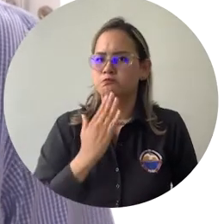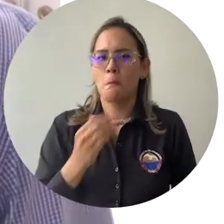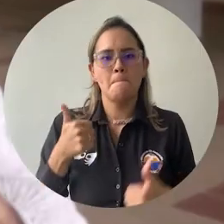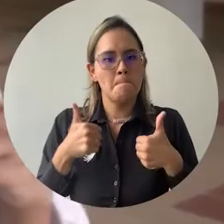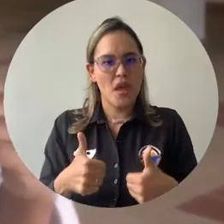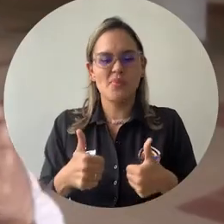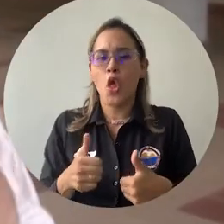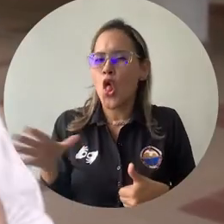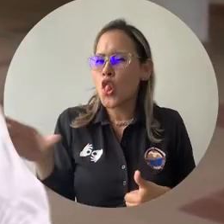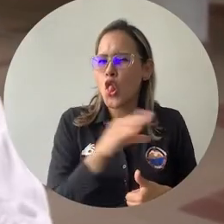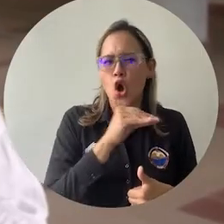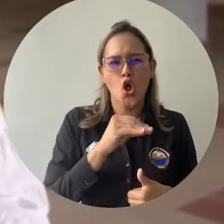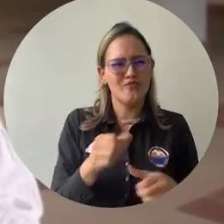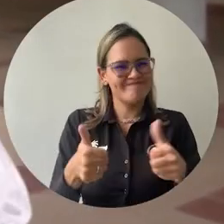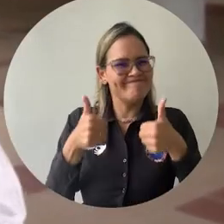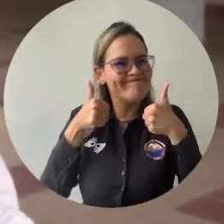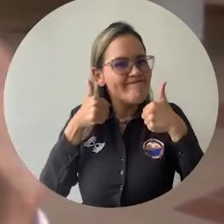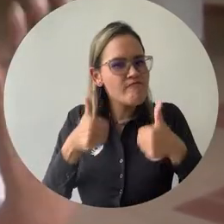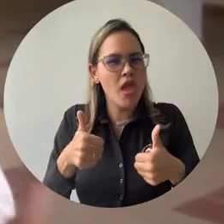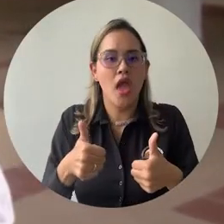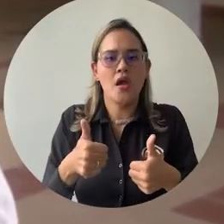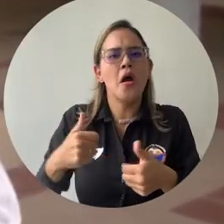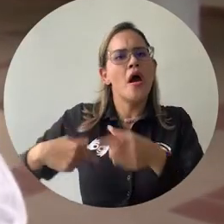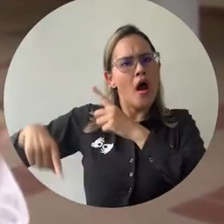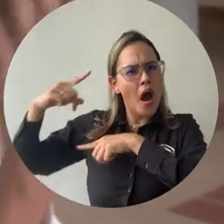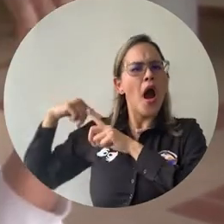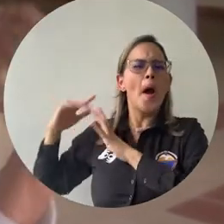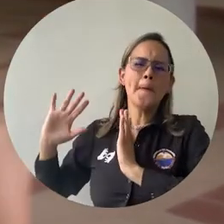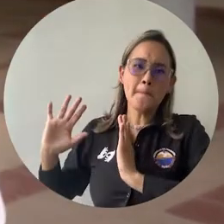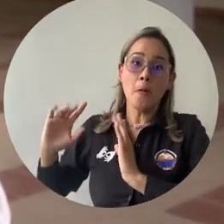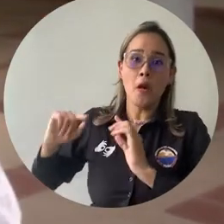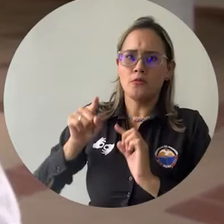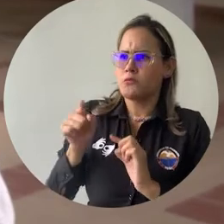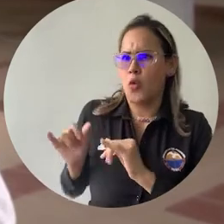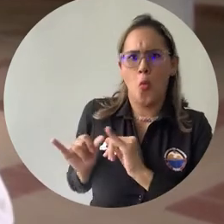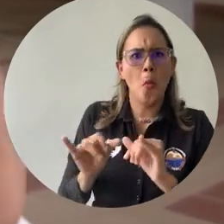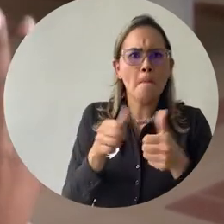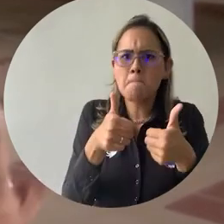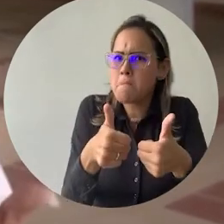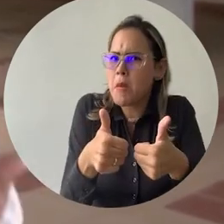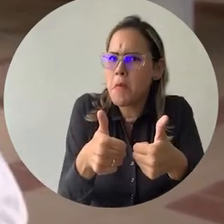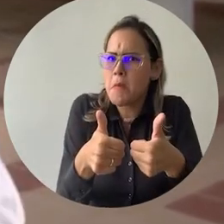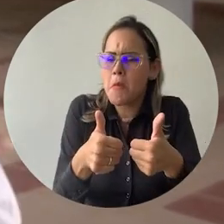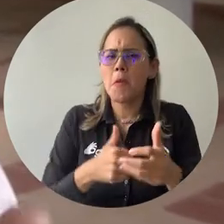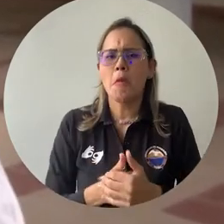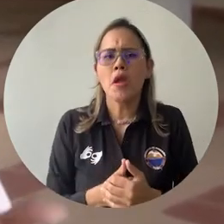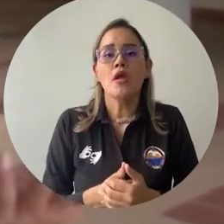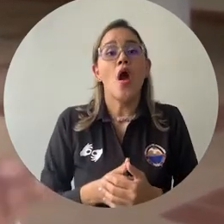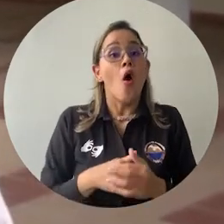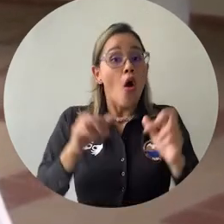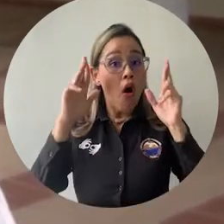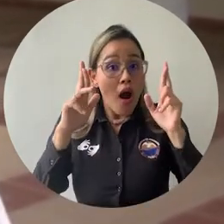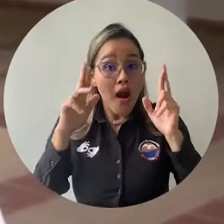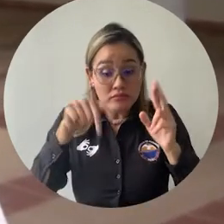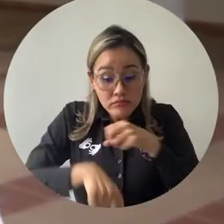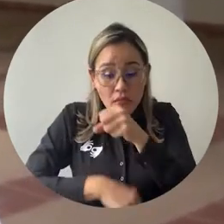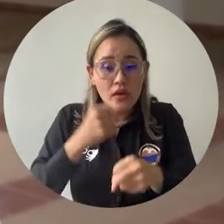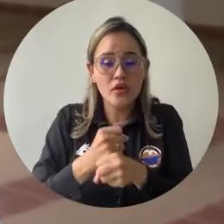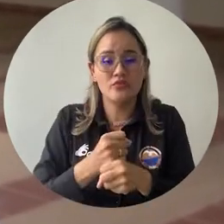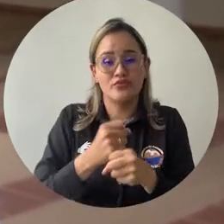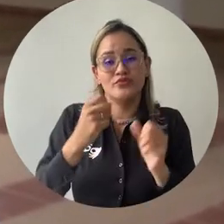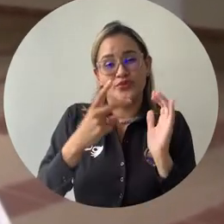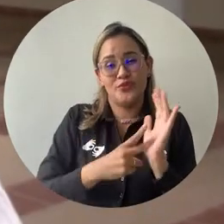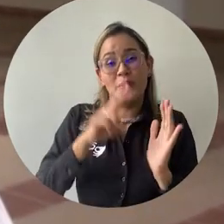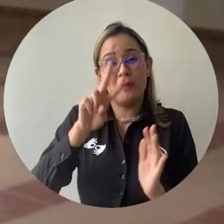hasta mitad de año. Todo se encuentra muy bien referente a los años anteriores y la idea es que se culmine también este